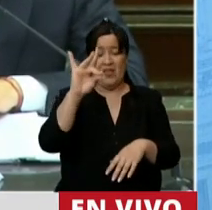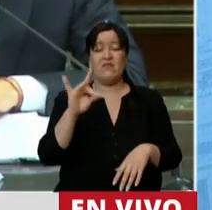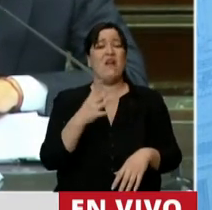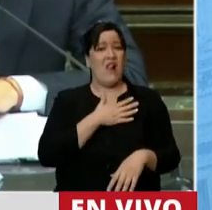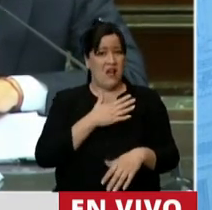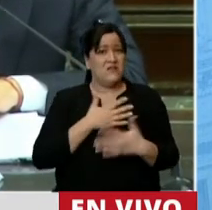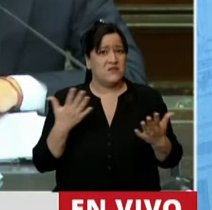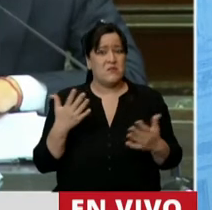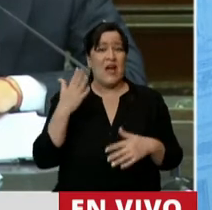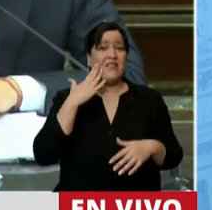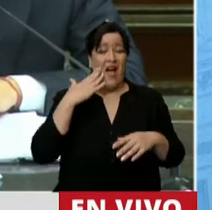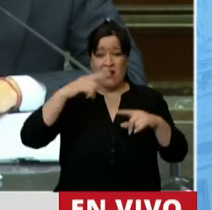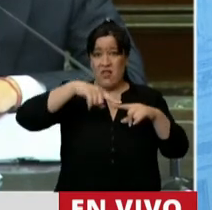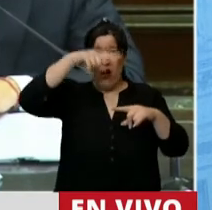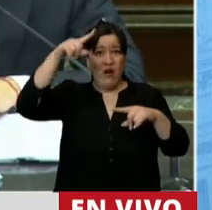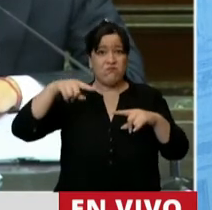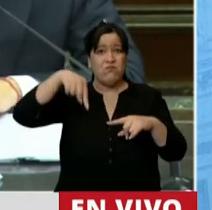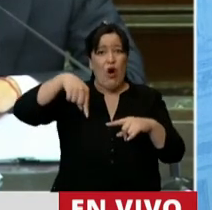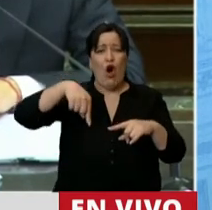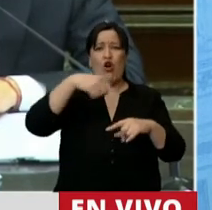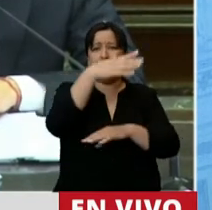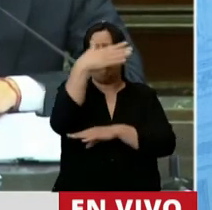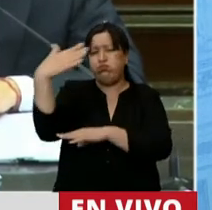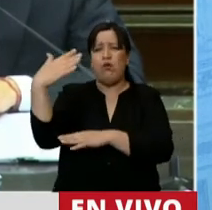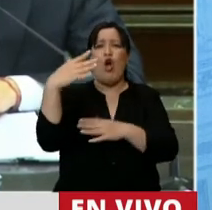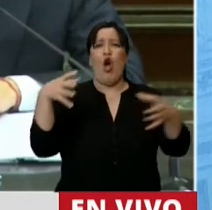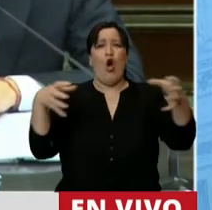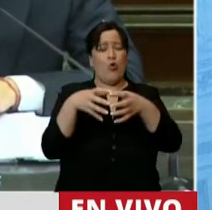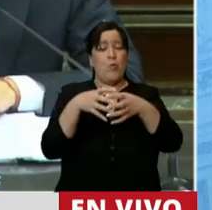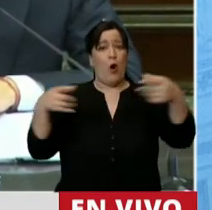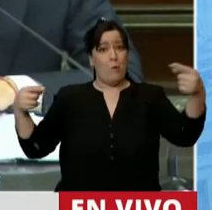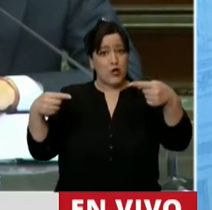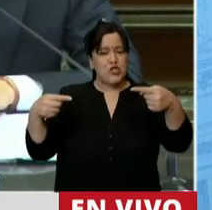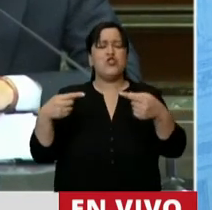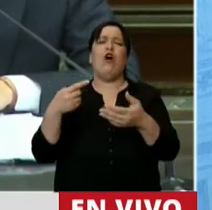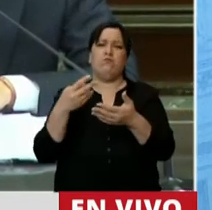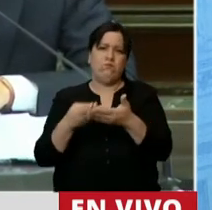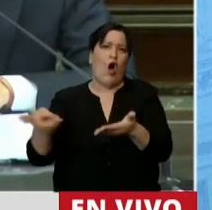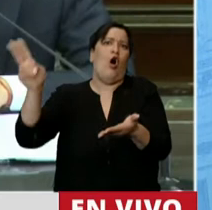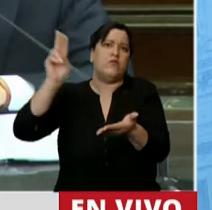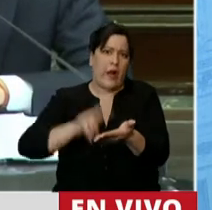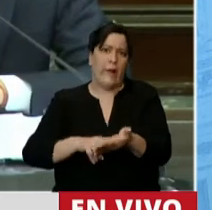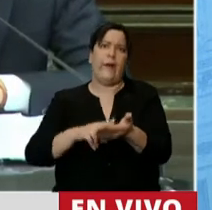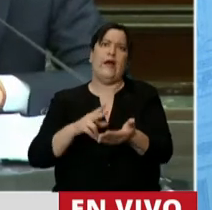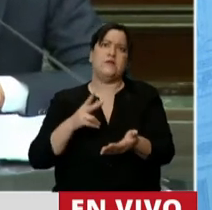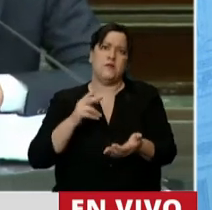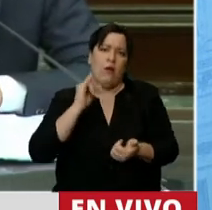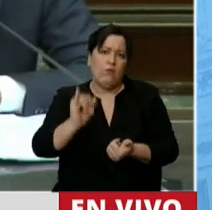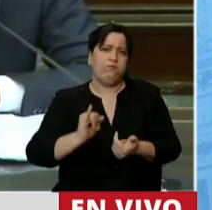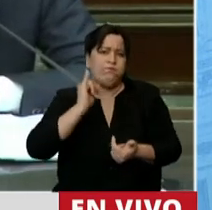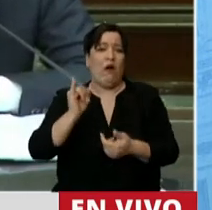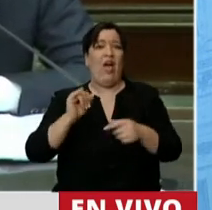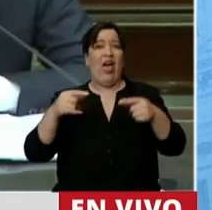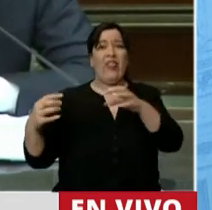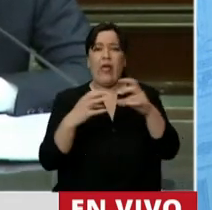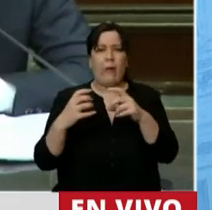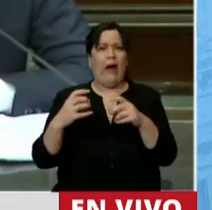toda la tarde, en el día de hoy, hemos escuchado a la oposición que vuelve a intentar, una vez más, clausurar todo tipo de debate,